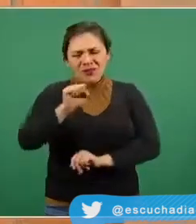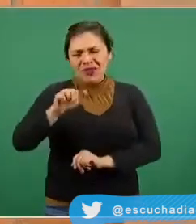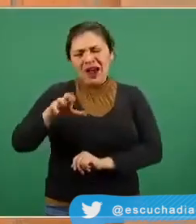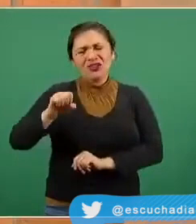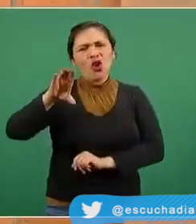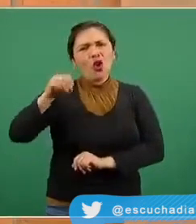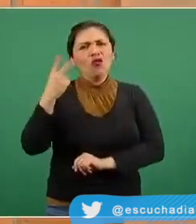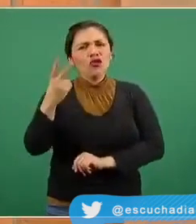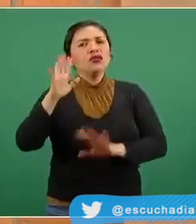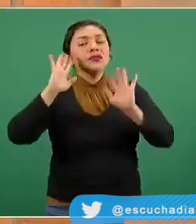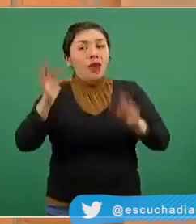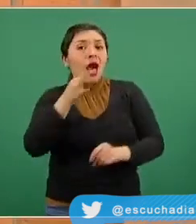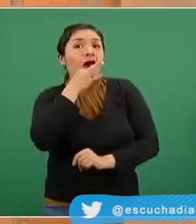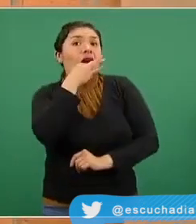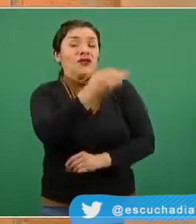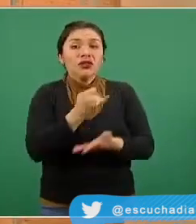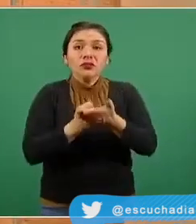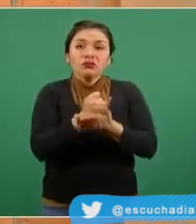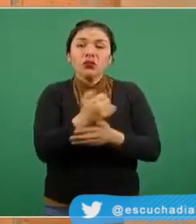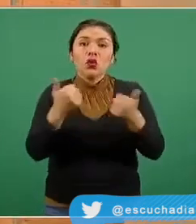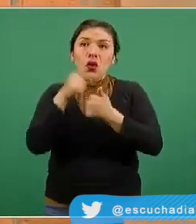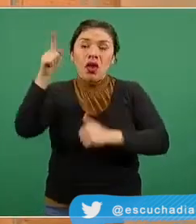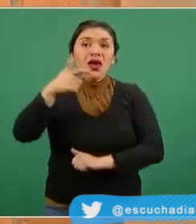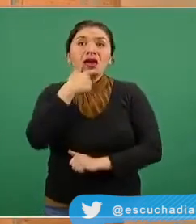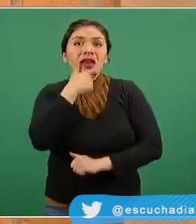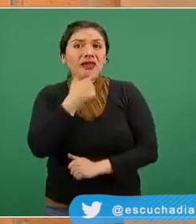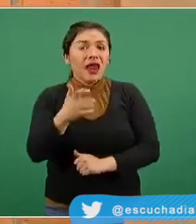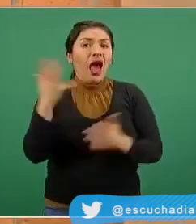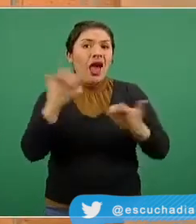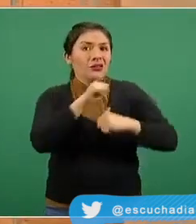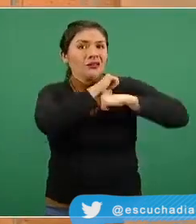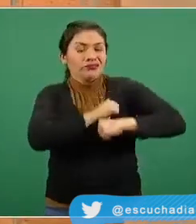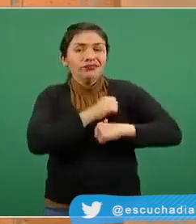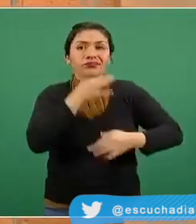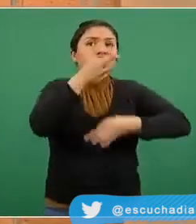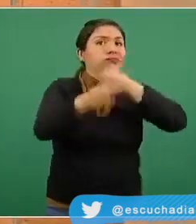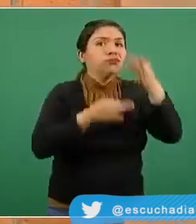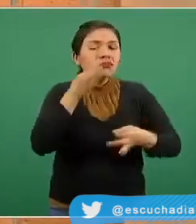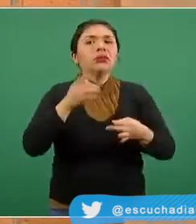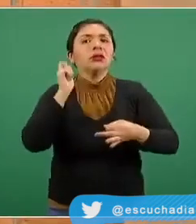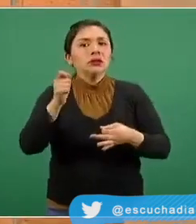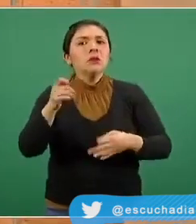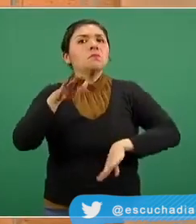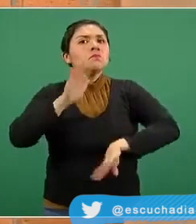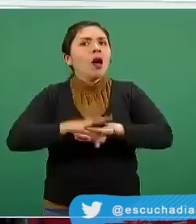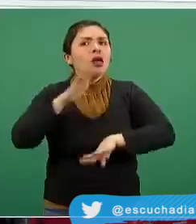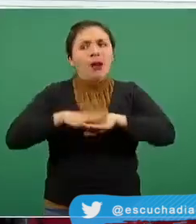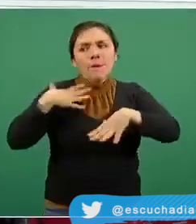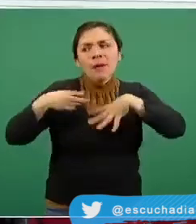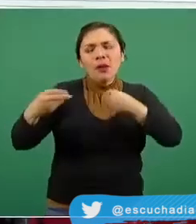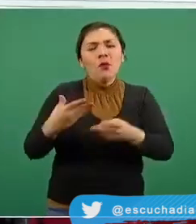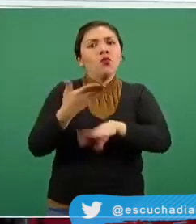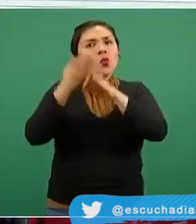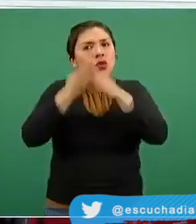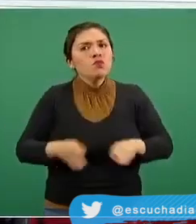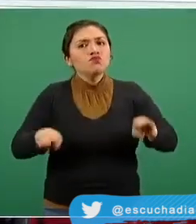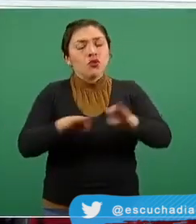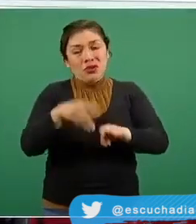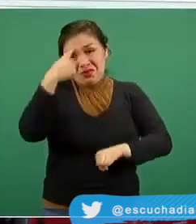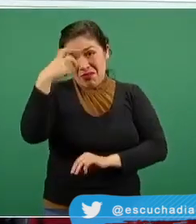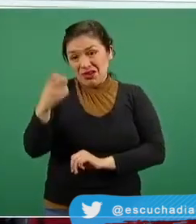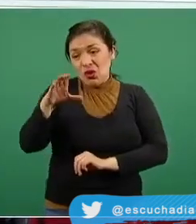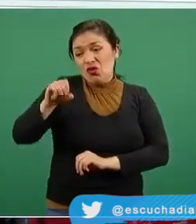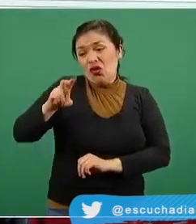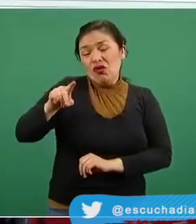-CoV-2 que fue notificada por el Reino Unido, que ha estado causando transmisión y brotes importantes de COVID-19